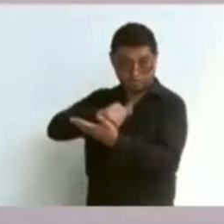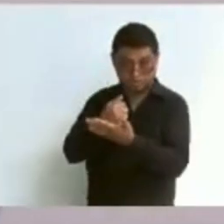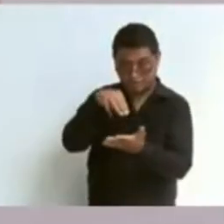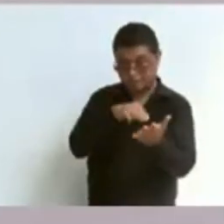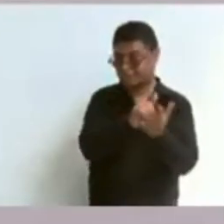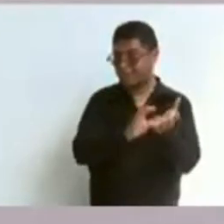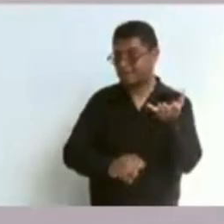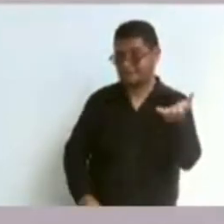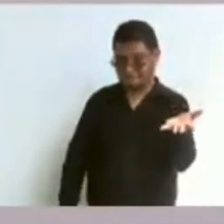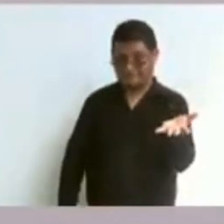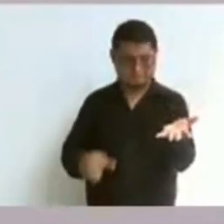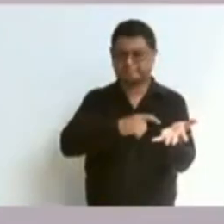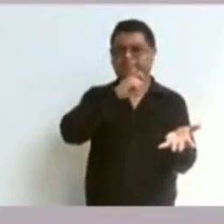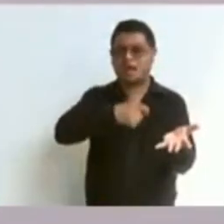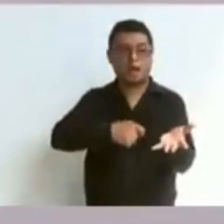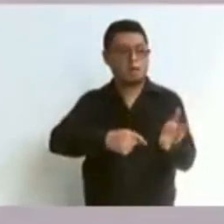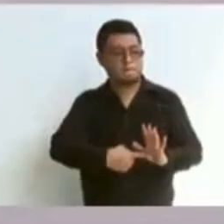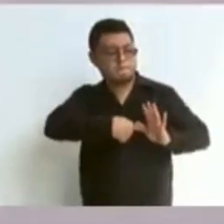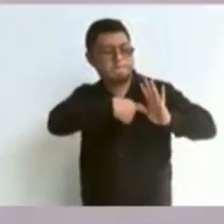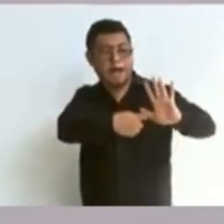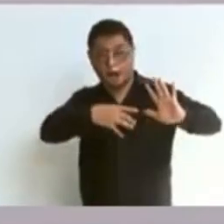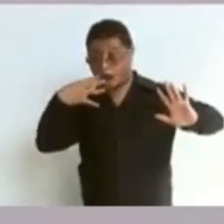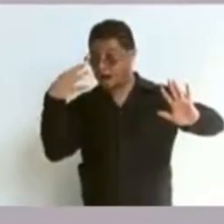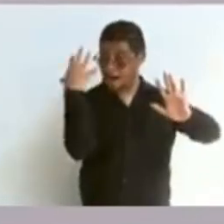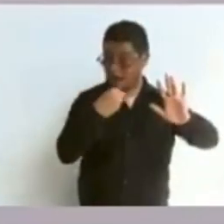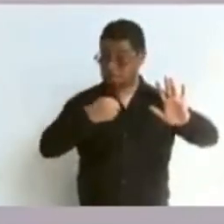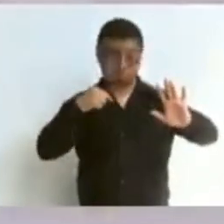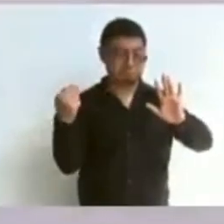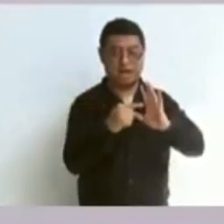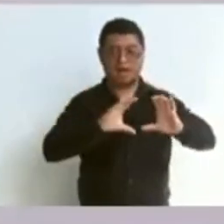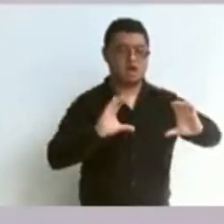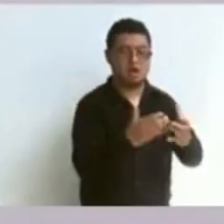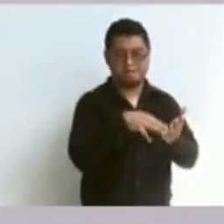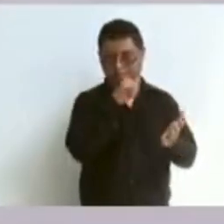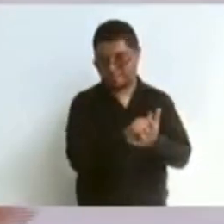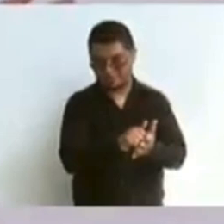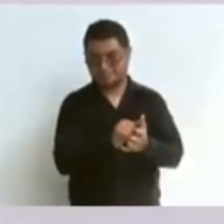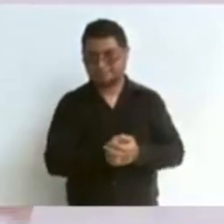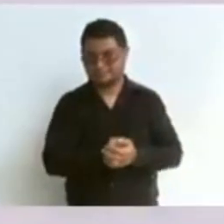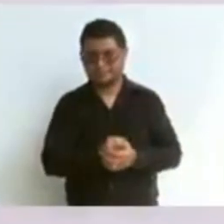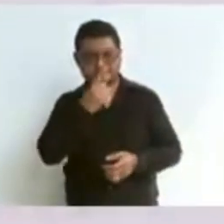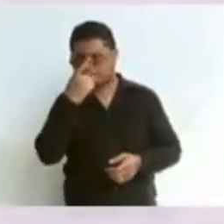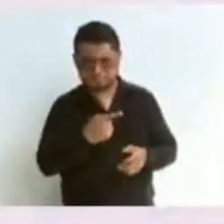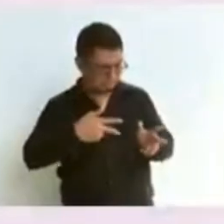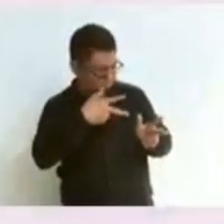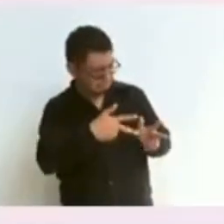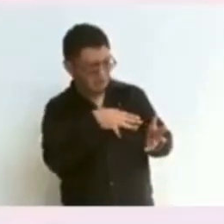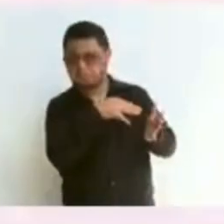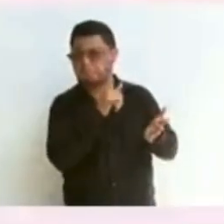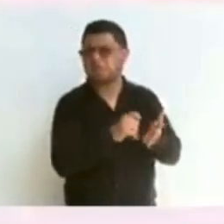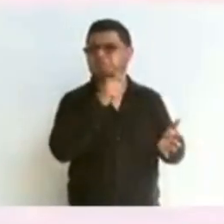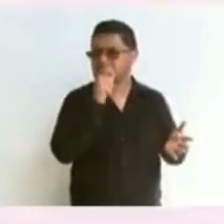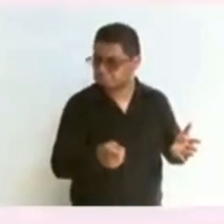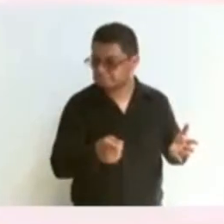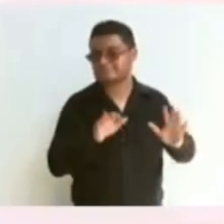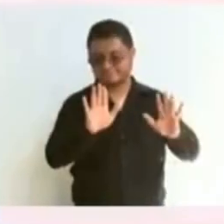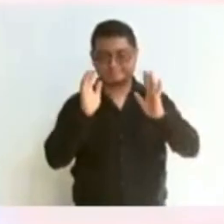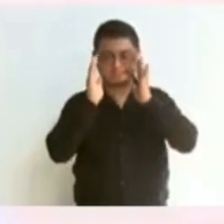De todo lo que significó el esplendor, la belleza de la gran civilización maya. Se dice tren maya, pero es